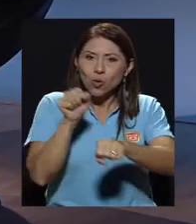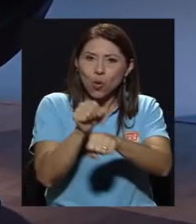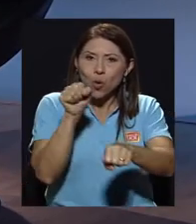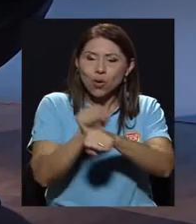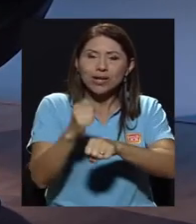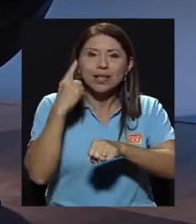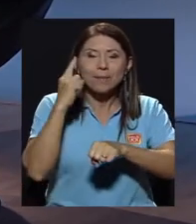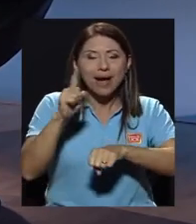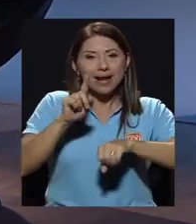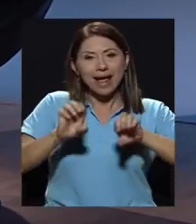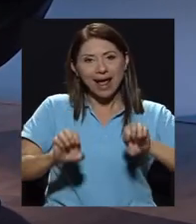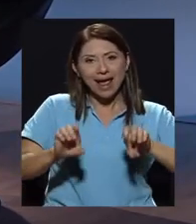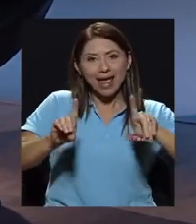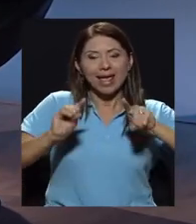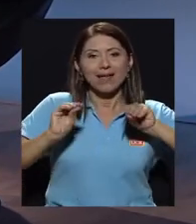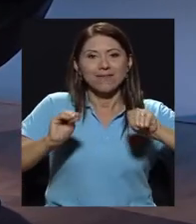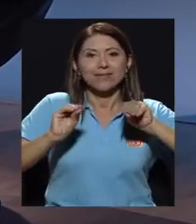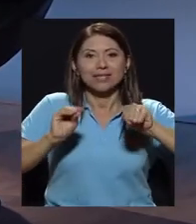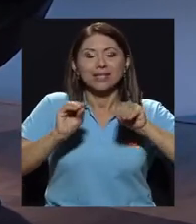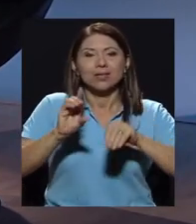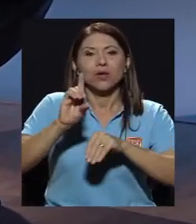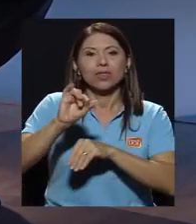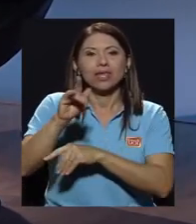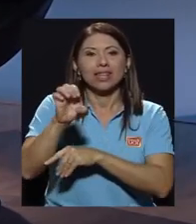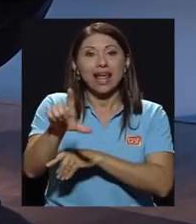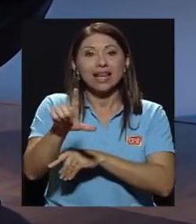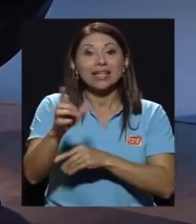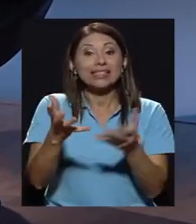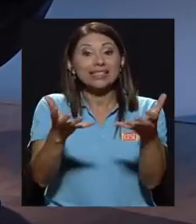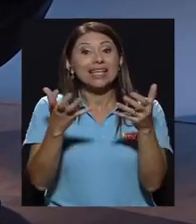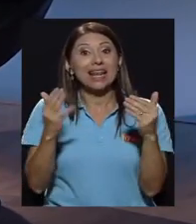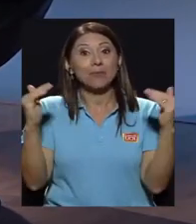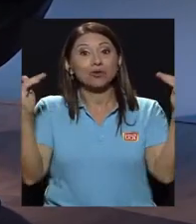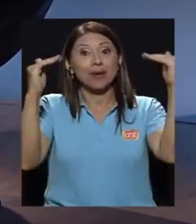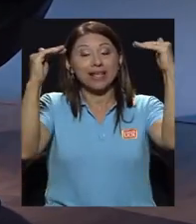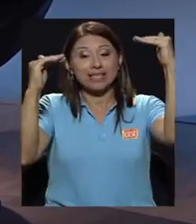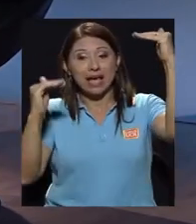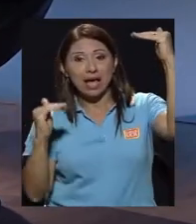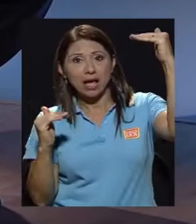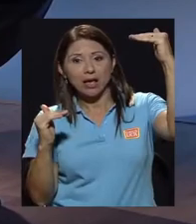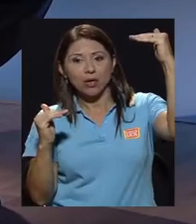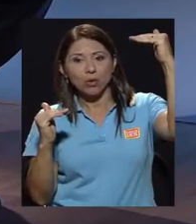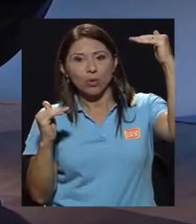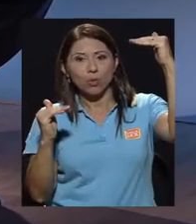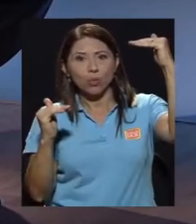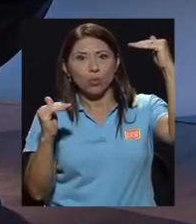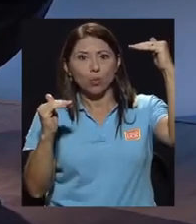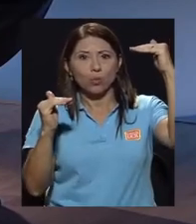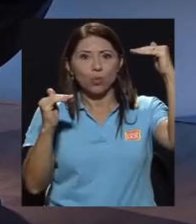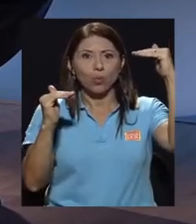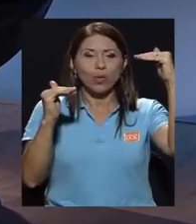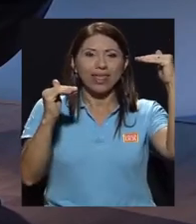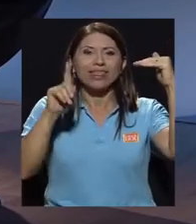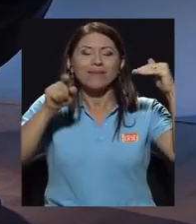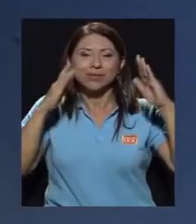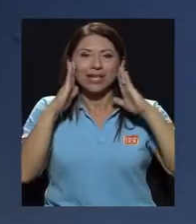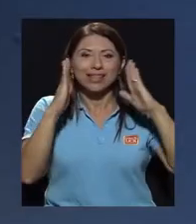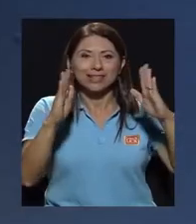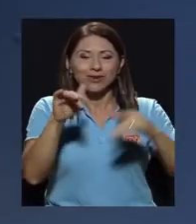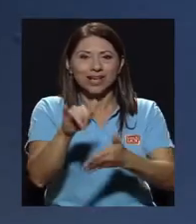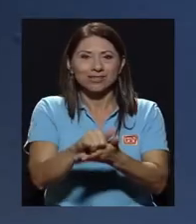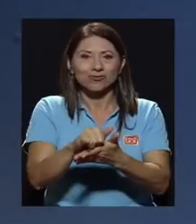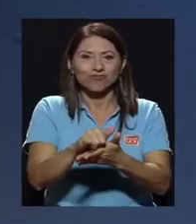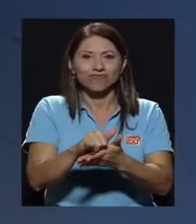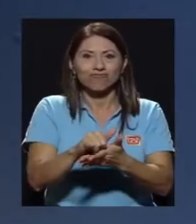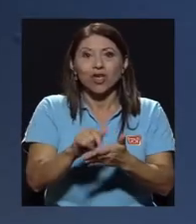en cuanto a lo que es la alfabetización digital. Y si queremos cerrar la brecha o irla disminuyendo cada vez más, tenemos que ponerle atención a eso. Nada